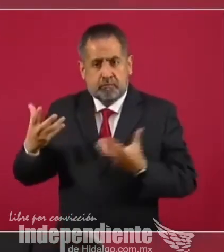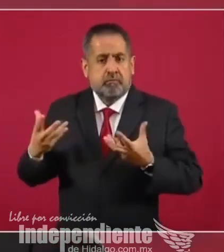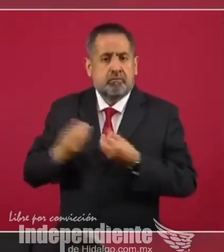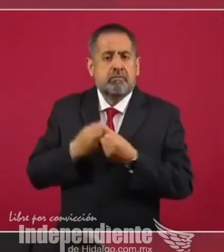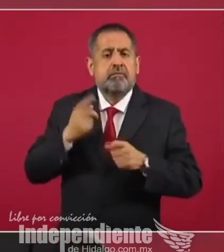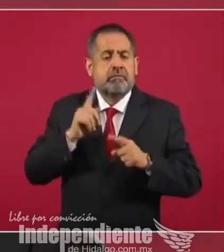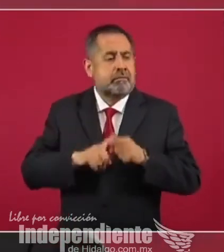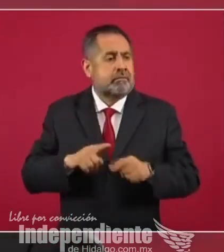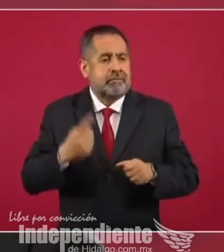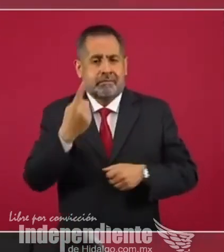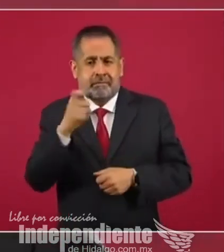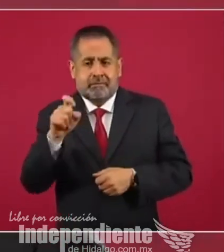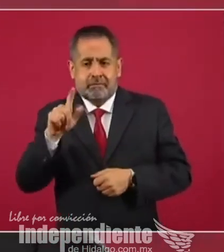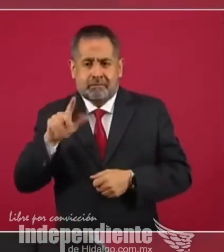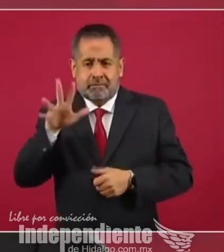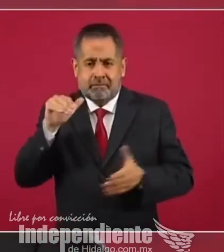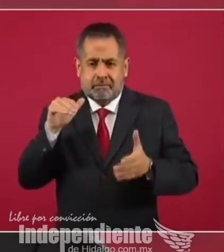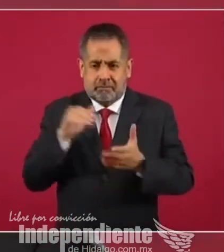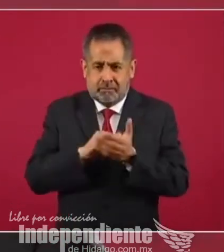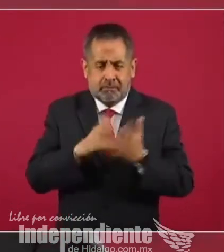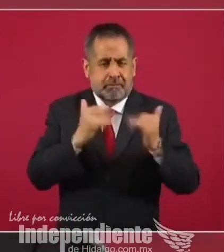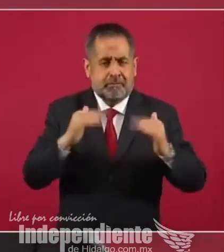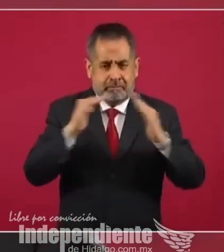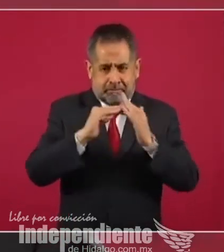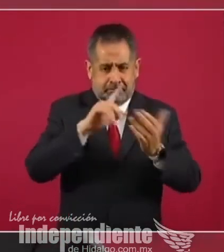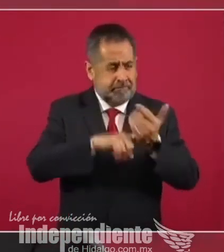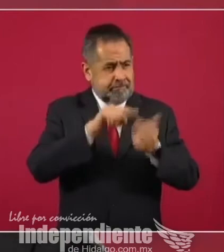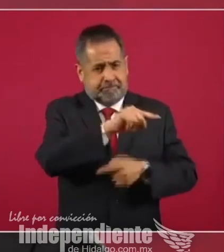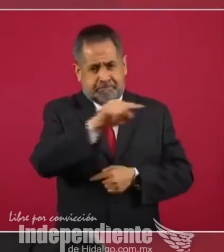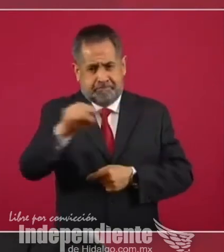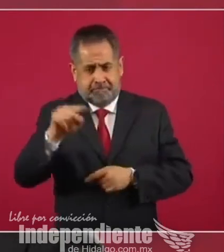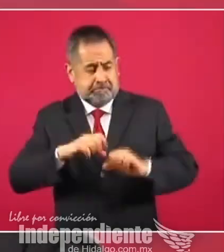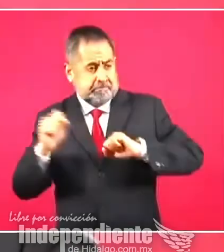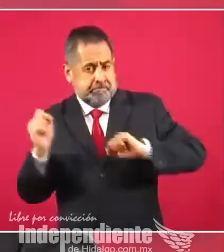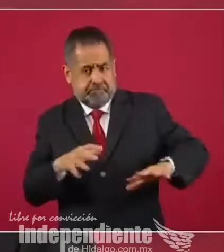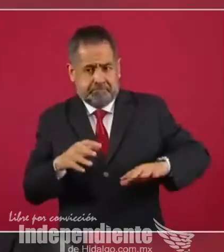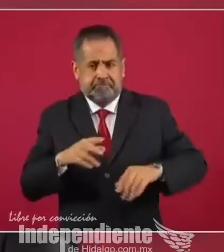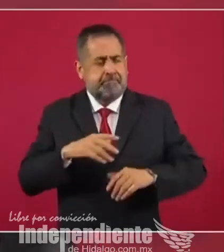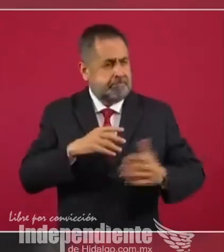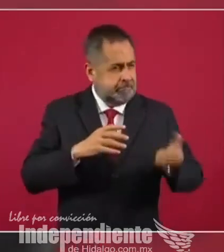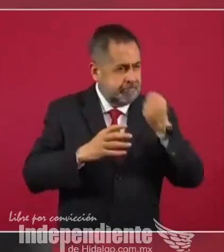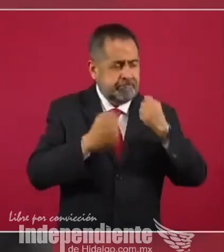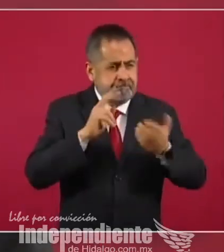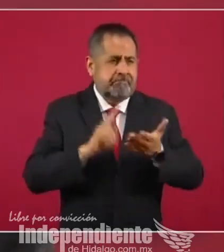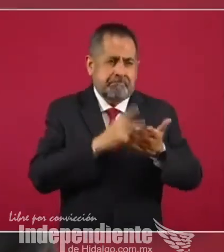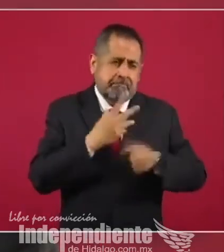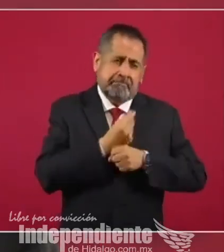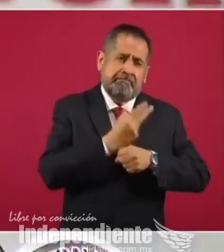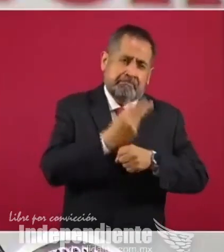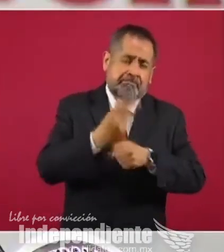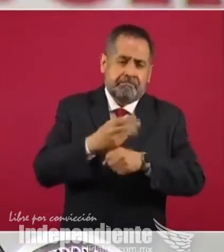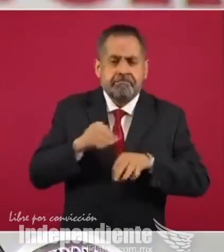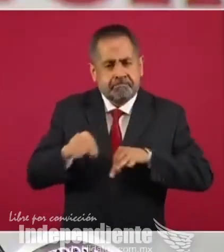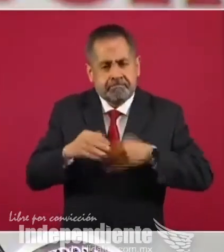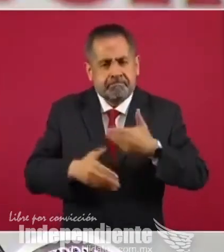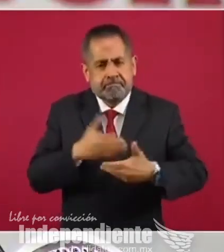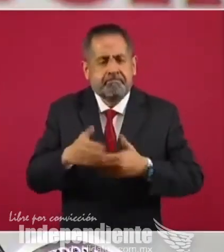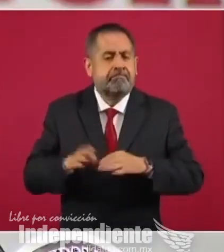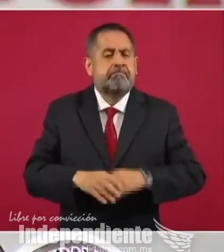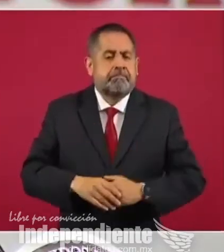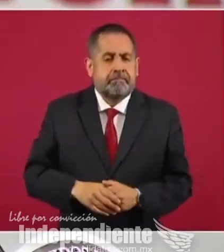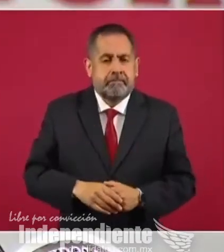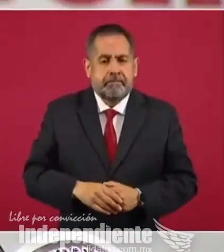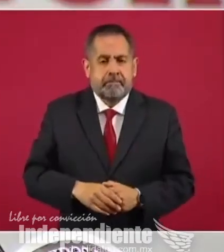recuperación de 175 mil viviendas abandonadas a lo largo del país. Explicó que el programa consiste en recuperar